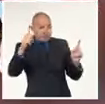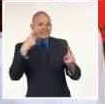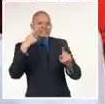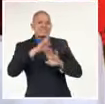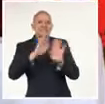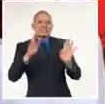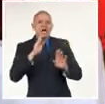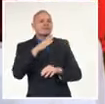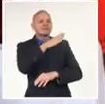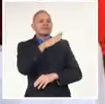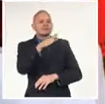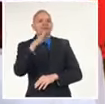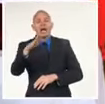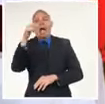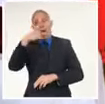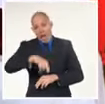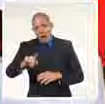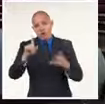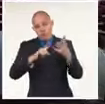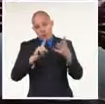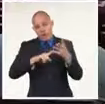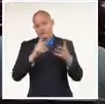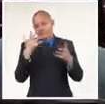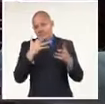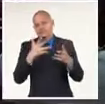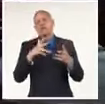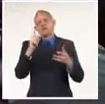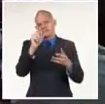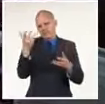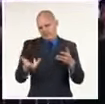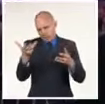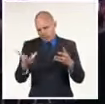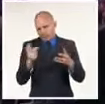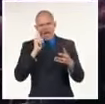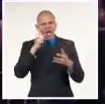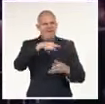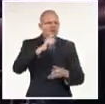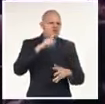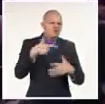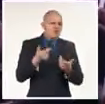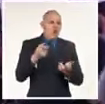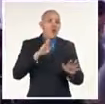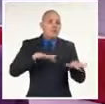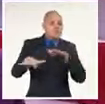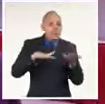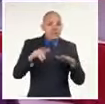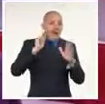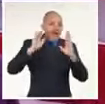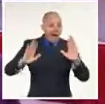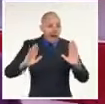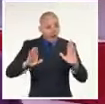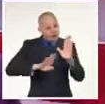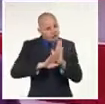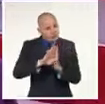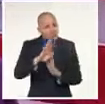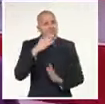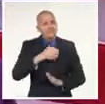intercambio para analizar las potencialidades de cada territorio en aras de garantizar un mejor año desde el punto de vista económico y social.